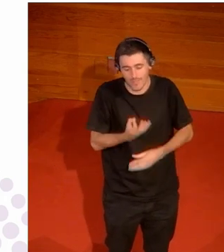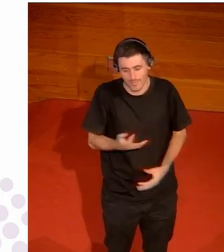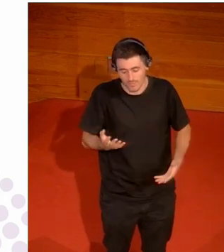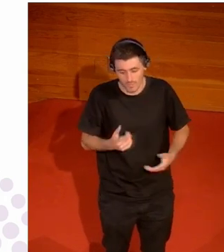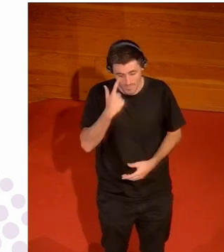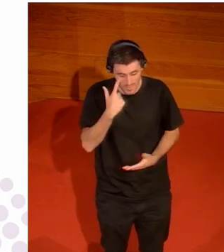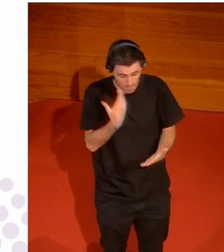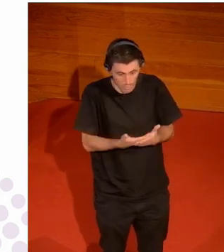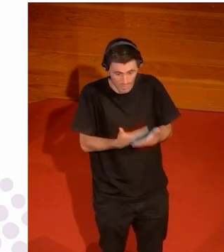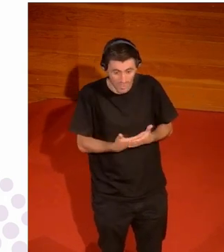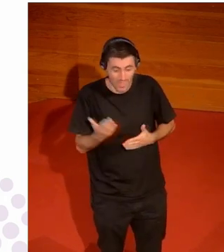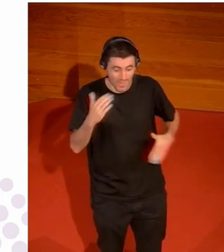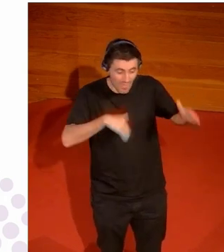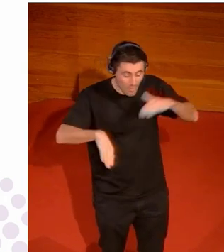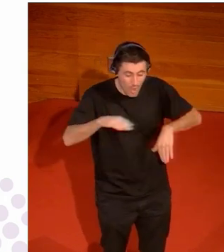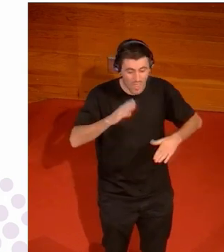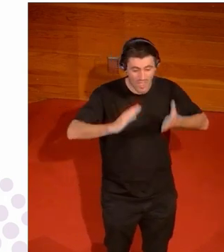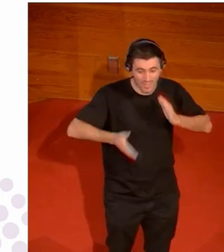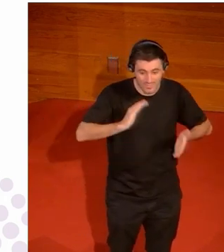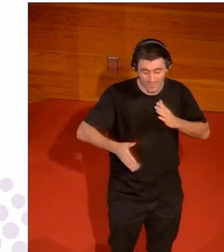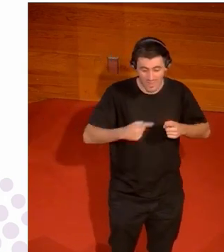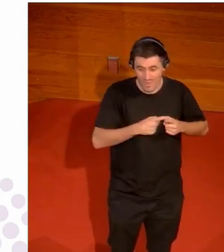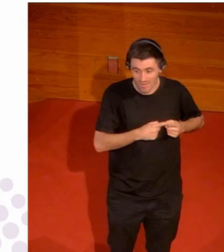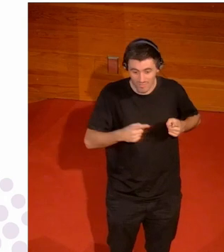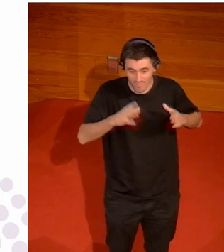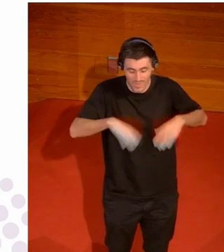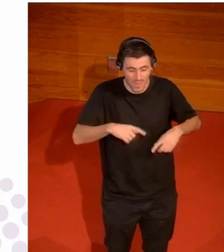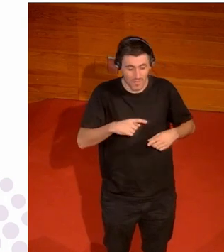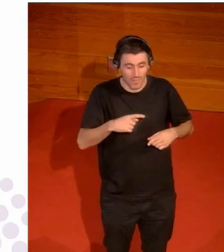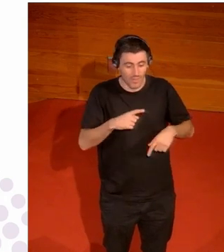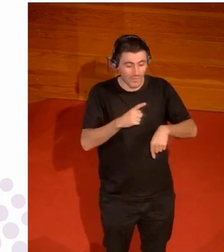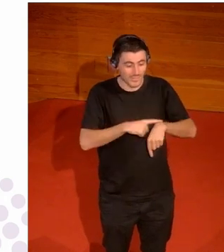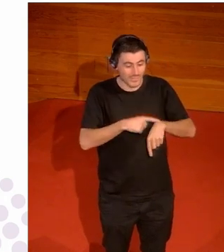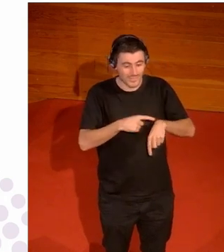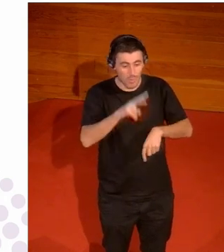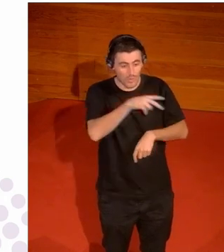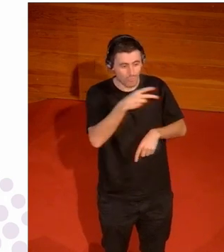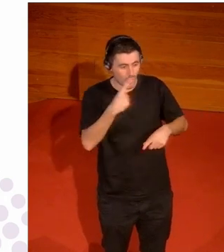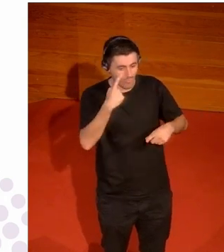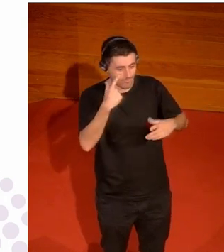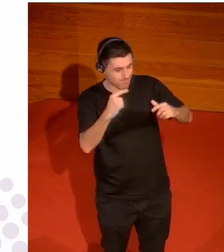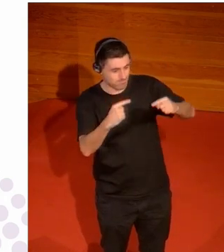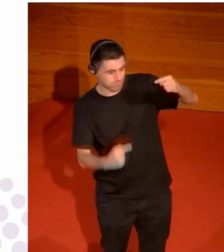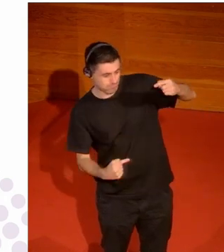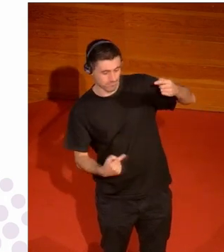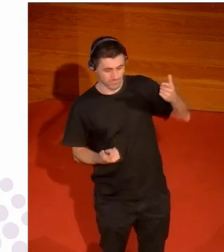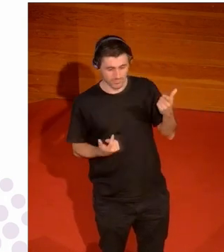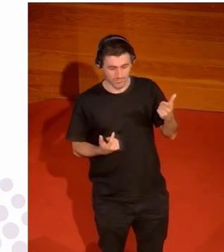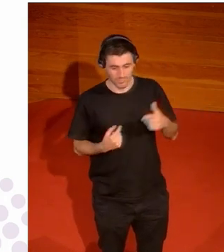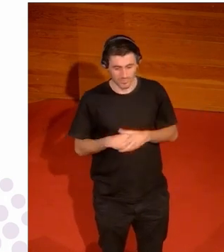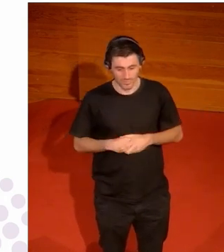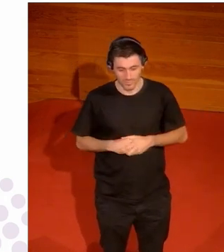o las atletas que están compitiendo y los largos que les sacan en las competiciones de las universidades